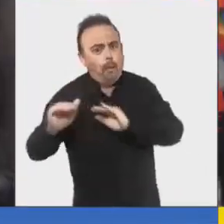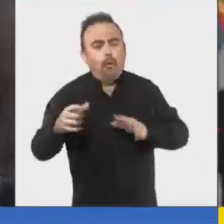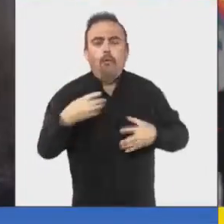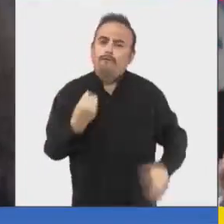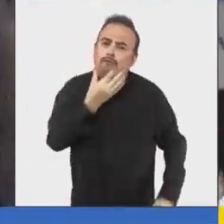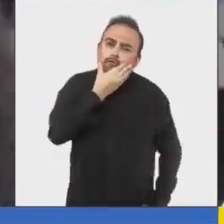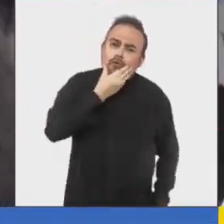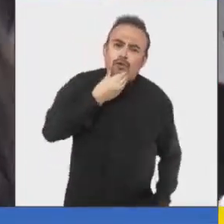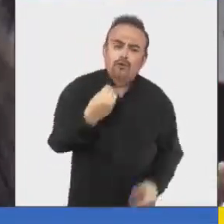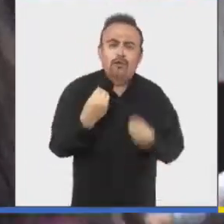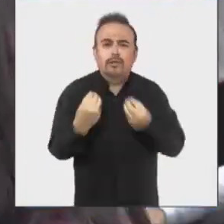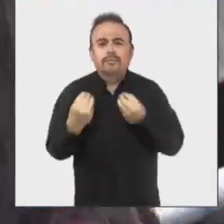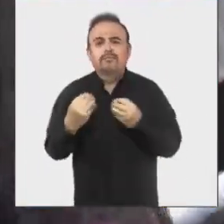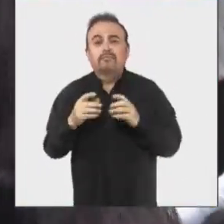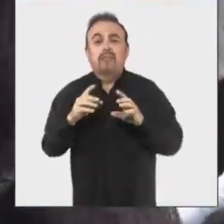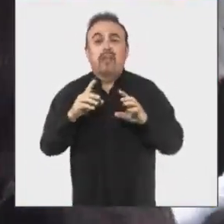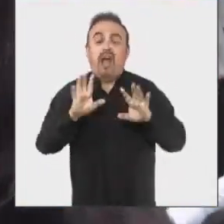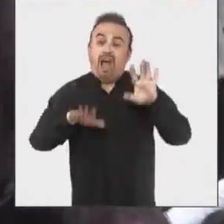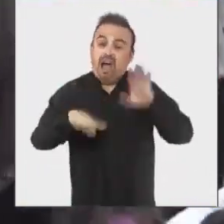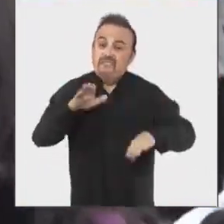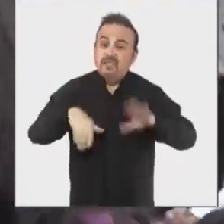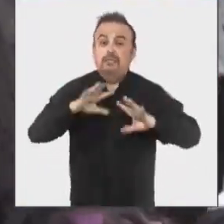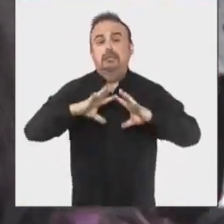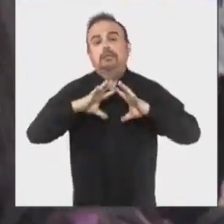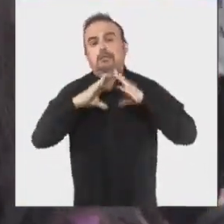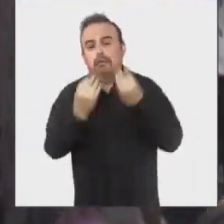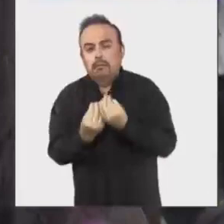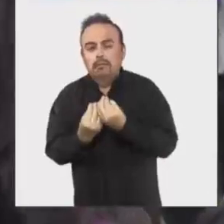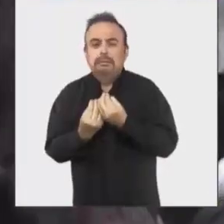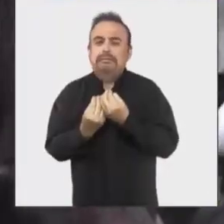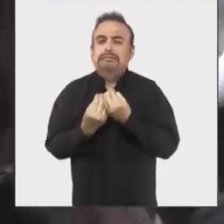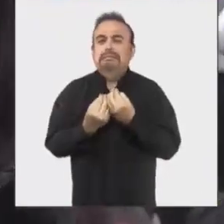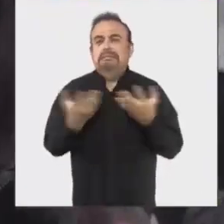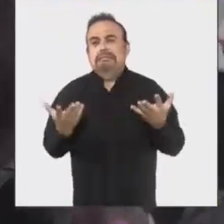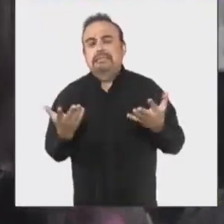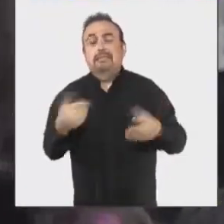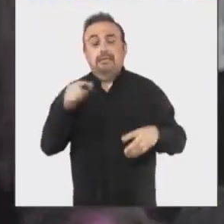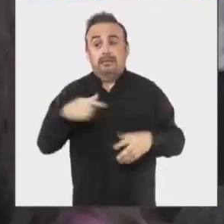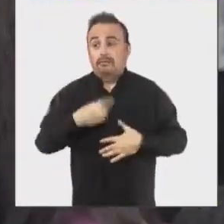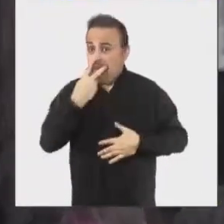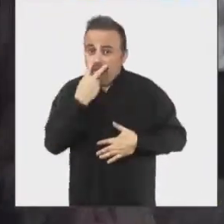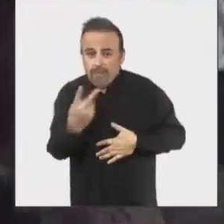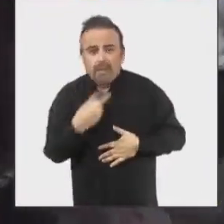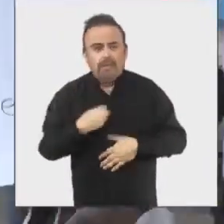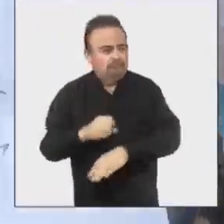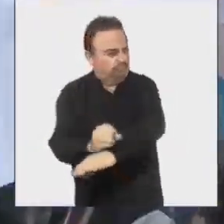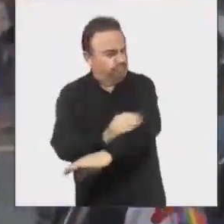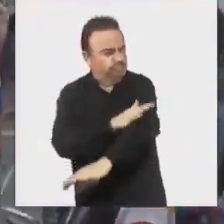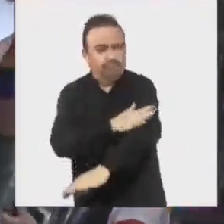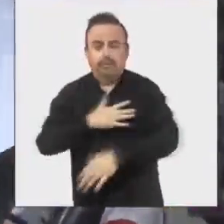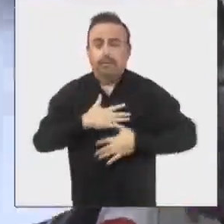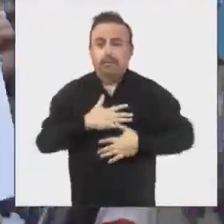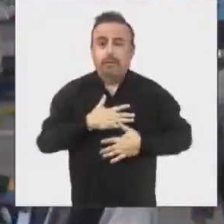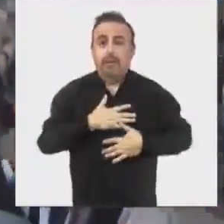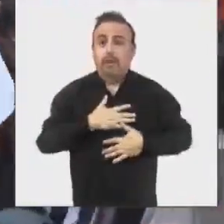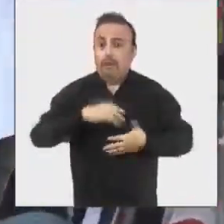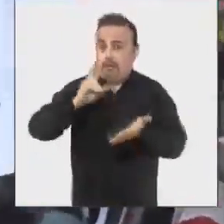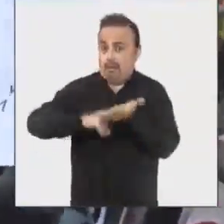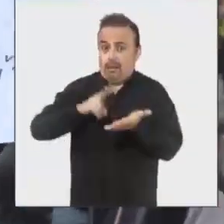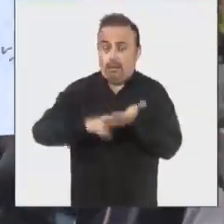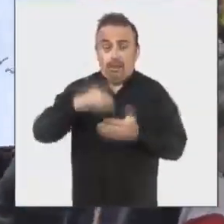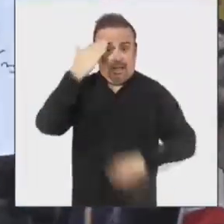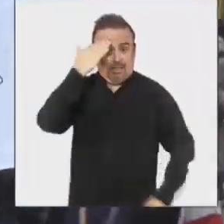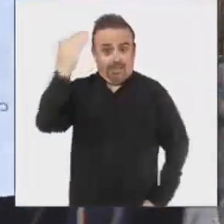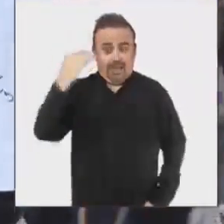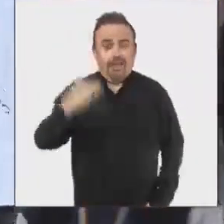igual es bonito ver que a veces hay familias con padres y eso igual es más emotivo y bonito. Anualmente, el Día del